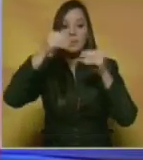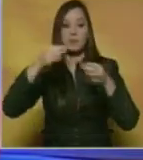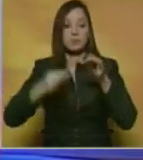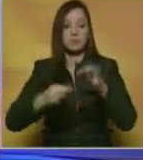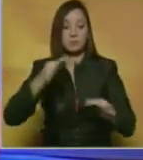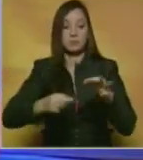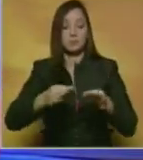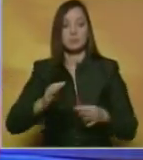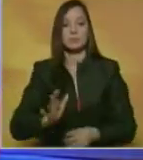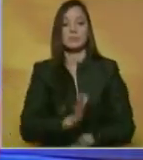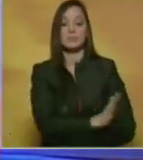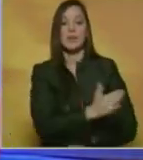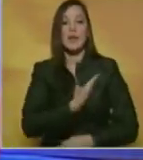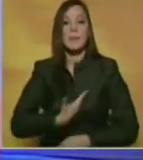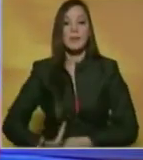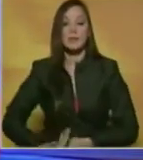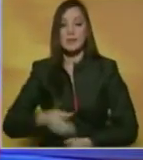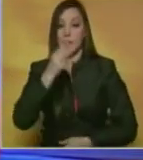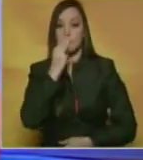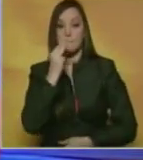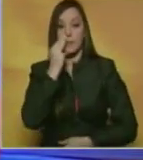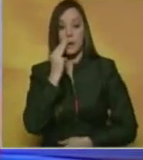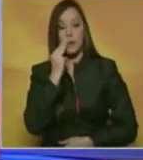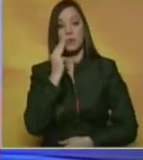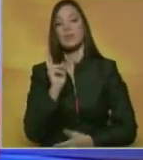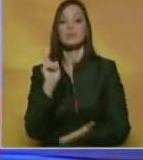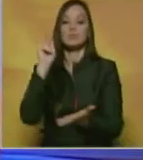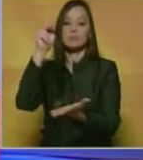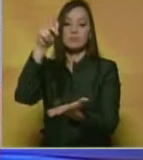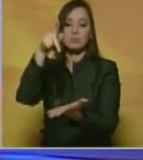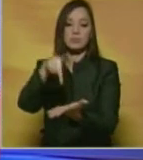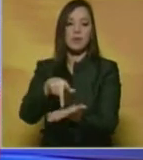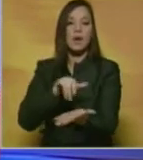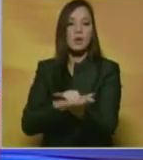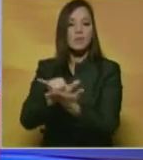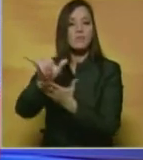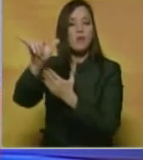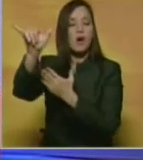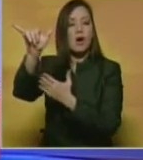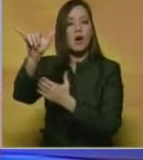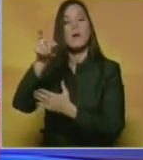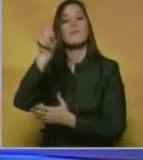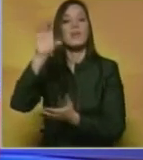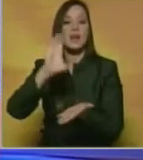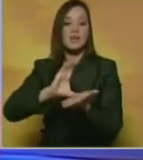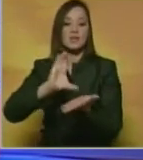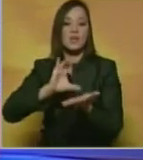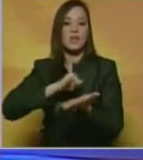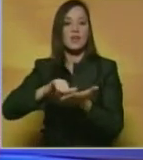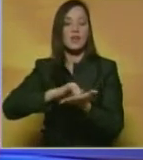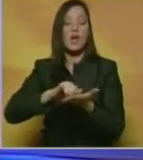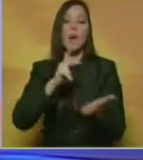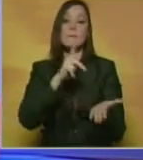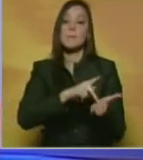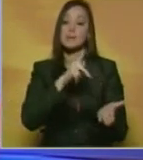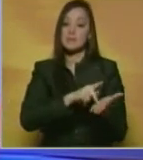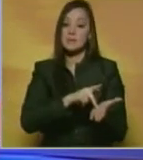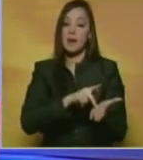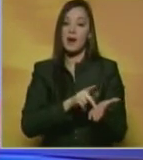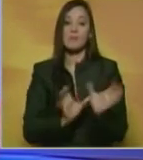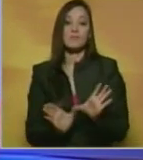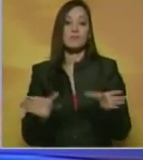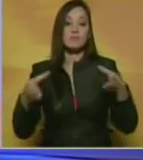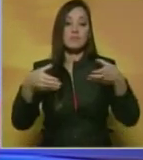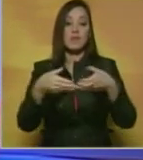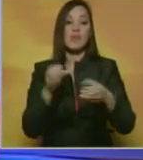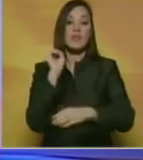El presidente de la República, Nicolás Maduro, arribó al aeropuerto internacional John F. Kennedy en la ciudad de Nueva York para participar en la cumbre de alto